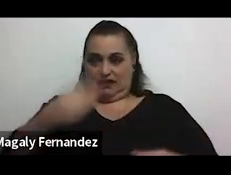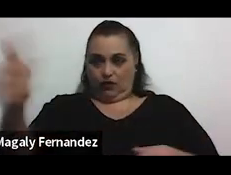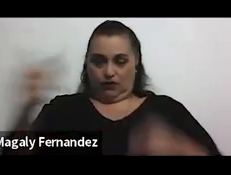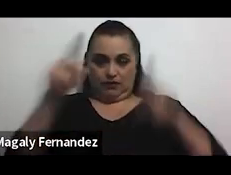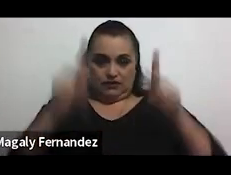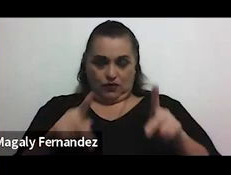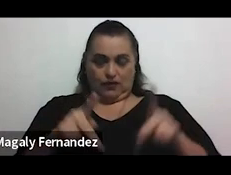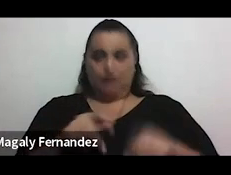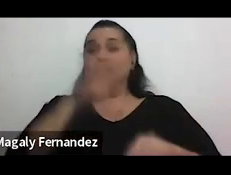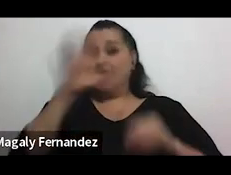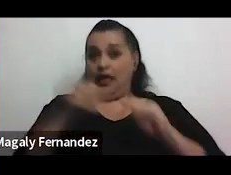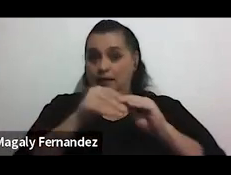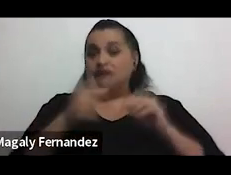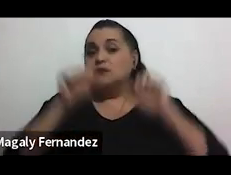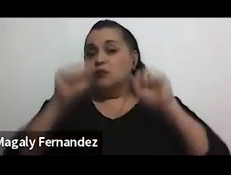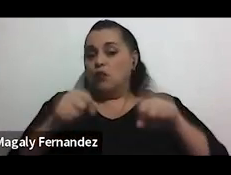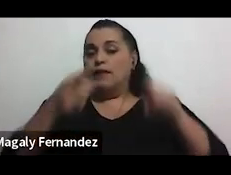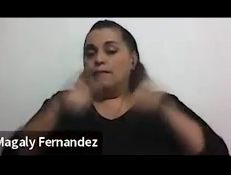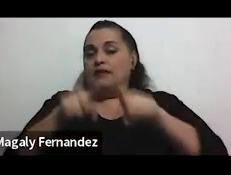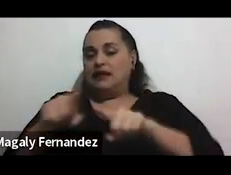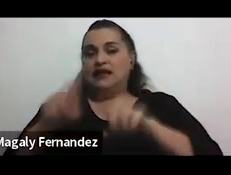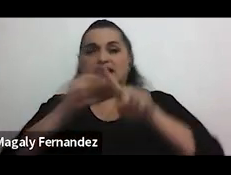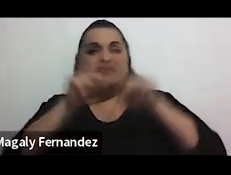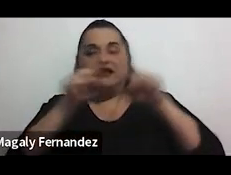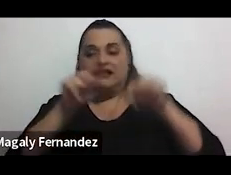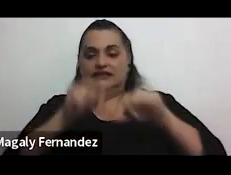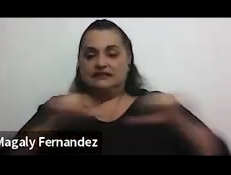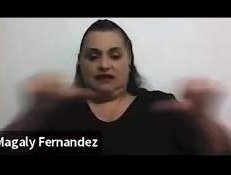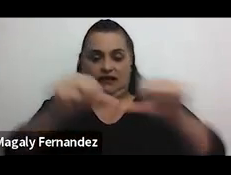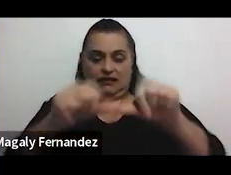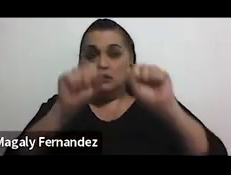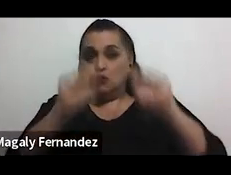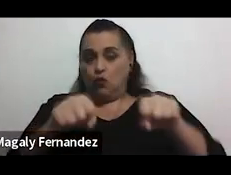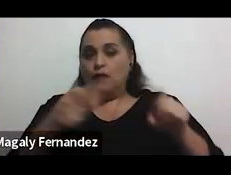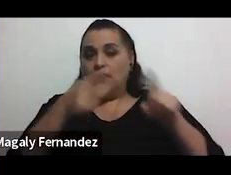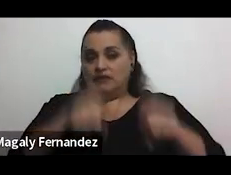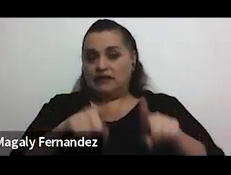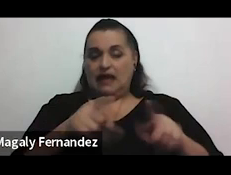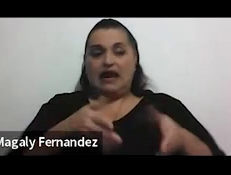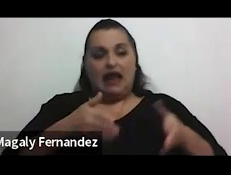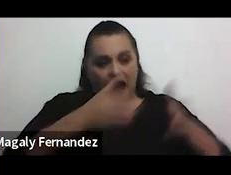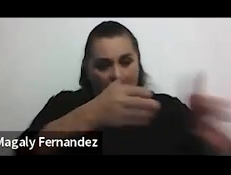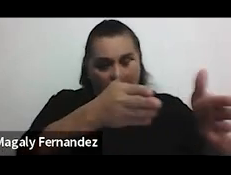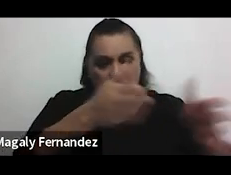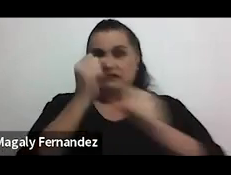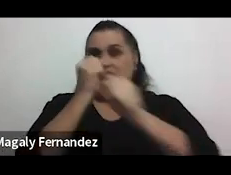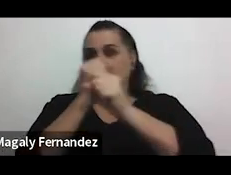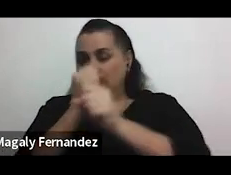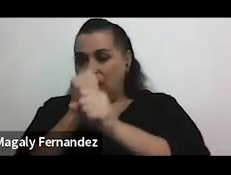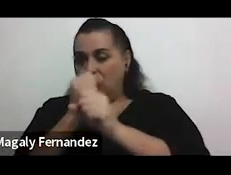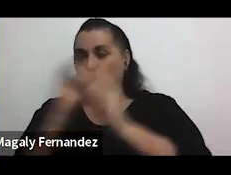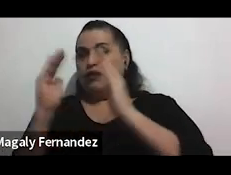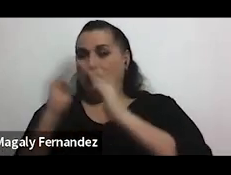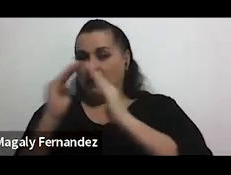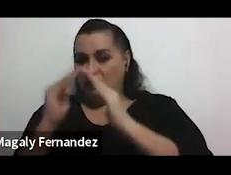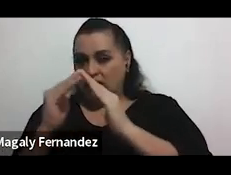Y además puede ocurrir en diferentes entornos. Entonces, llámese que puede ocurrir en la calle, en el trabajo, en la casa